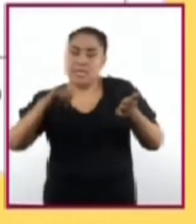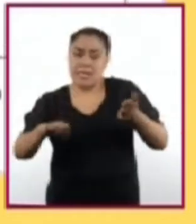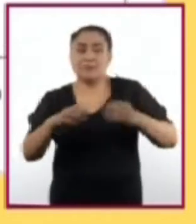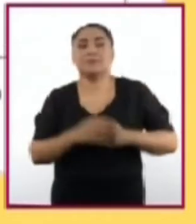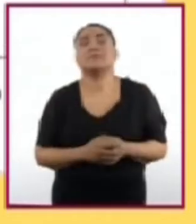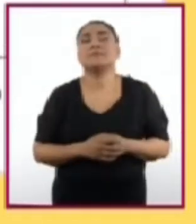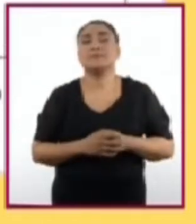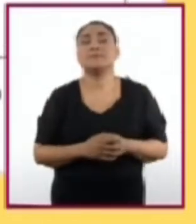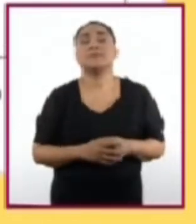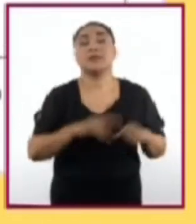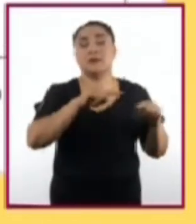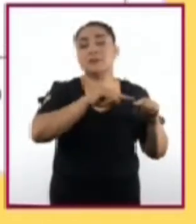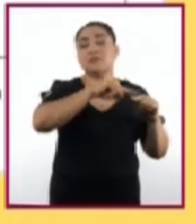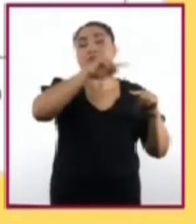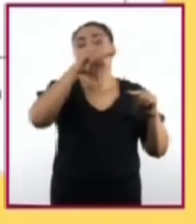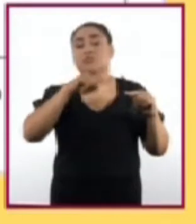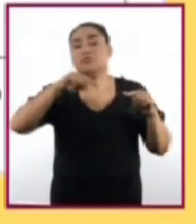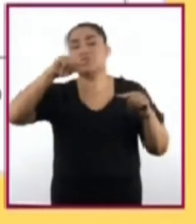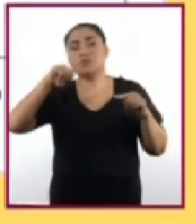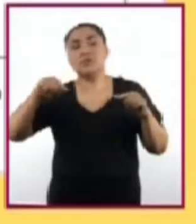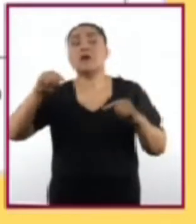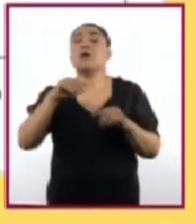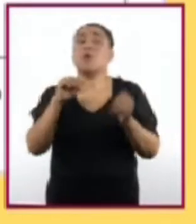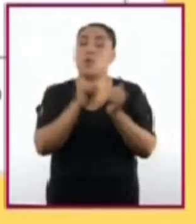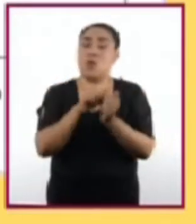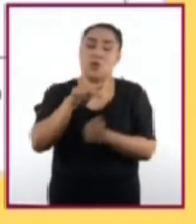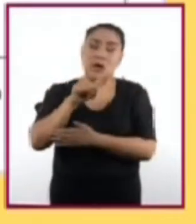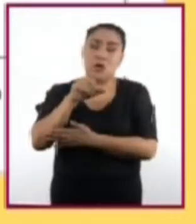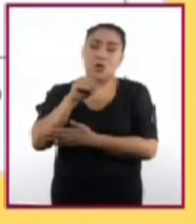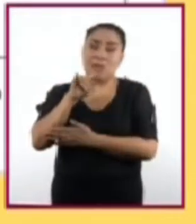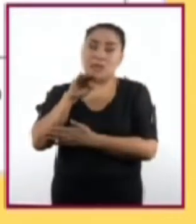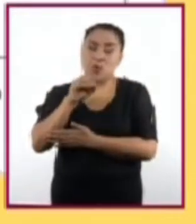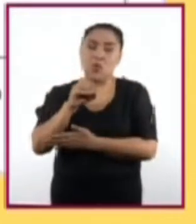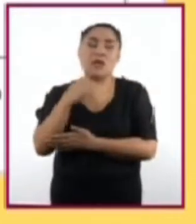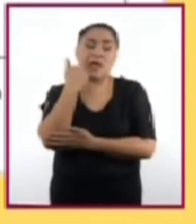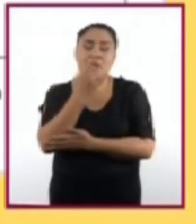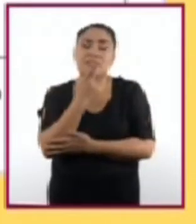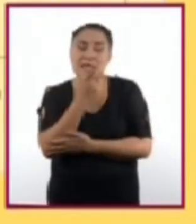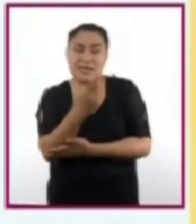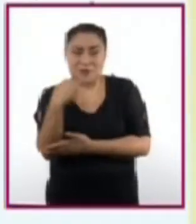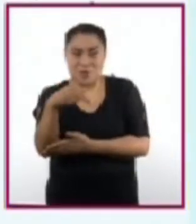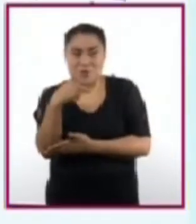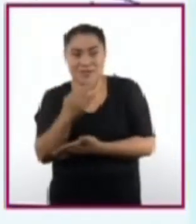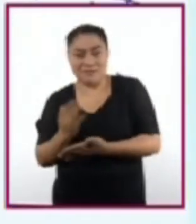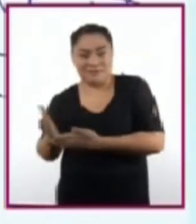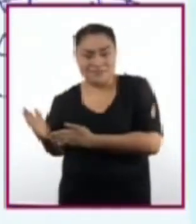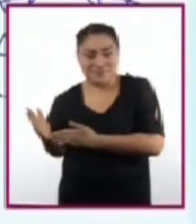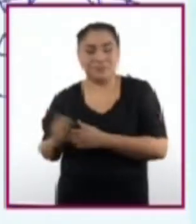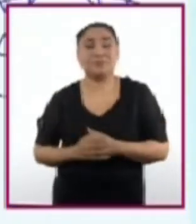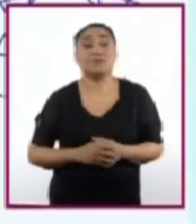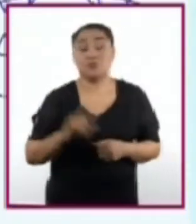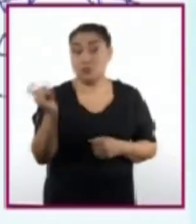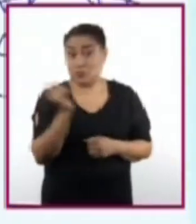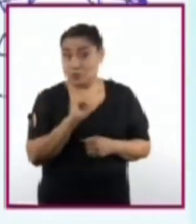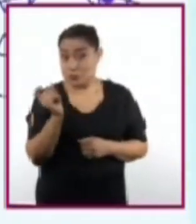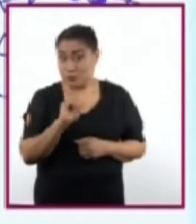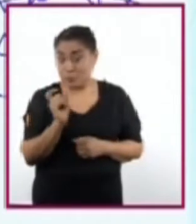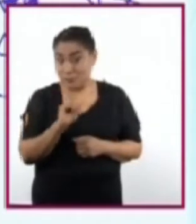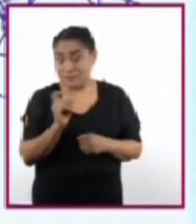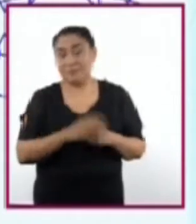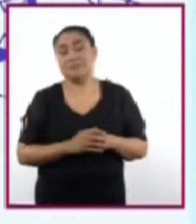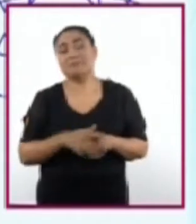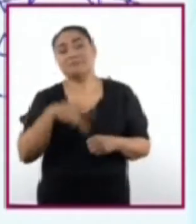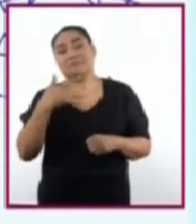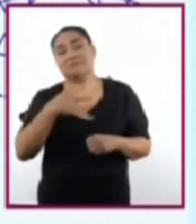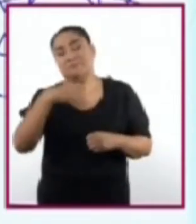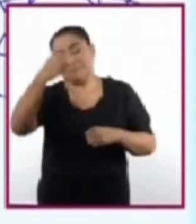onda menor a un nanómetro, que reciben el nombre de radiación ionizante. Esta radiación penetra la materia y